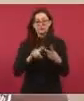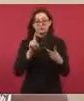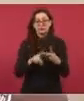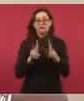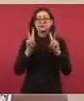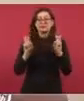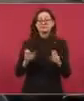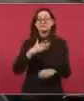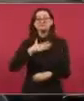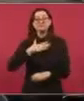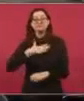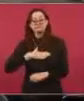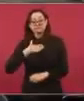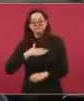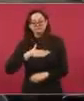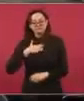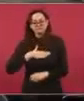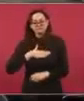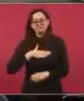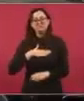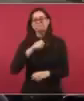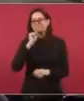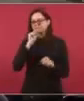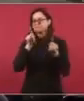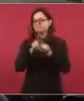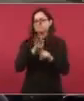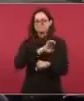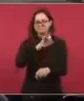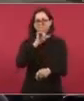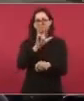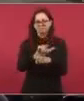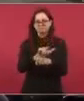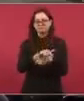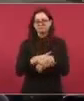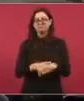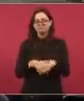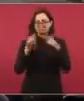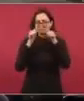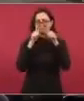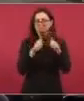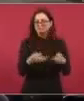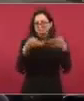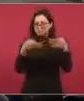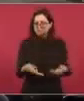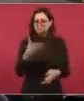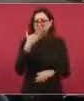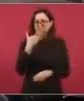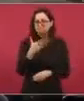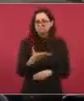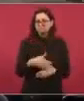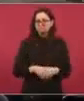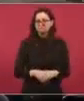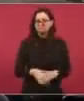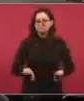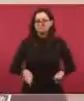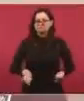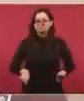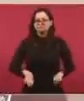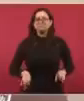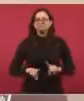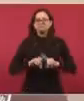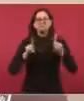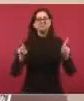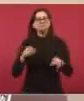especiales para la atención a quienes tienen capacidades diferentes.